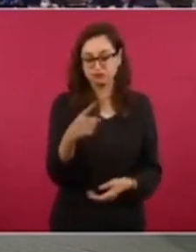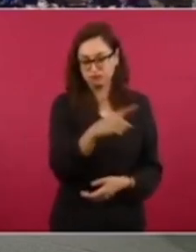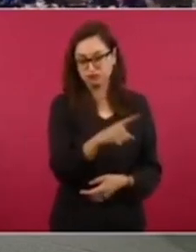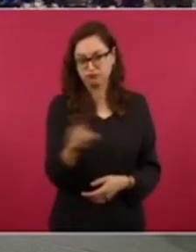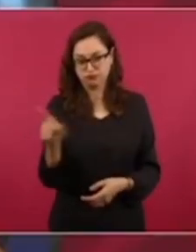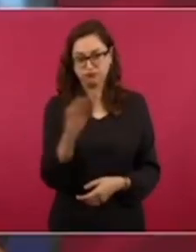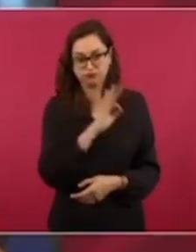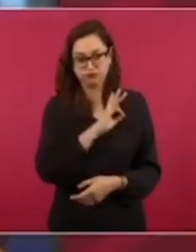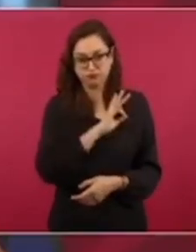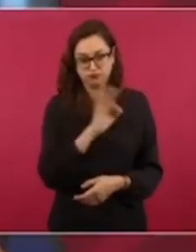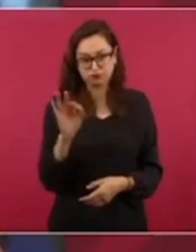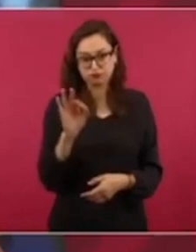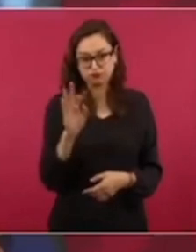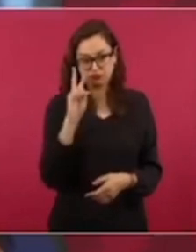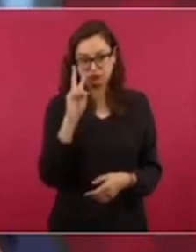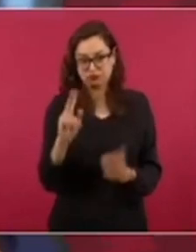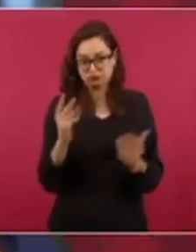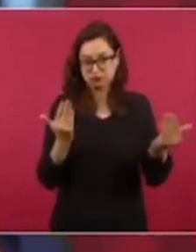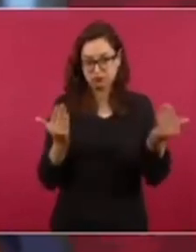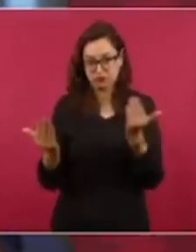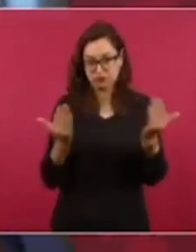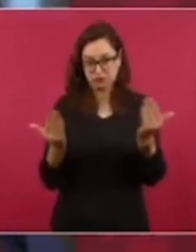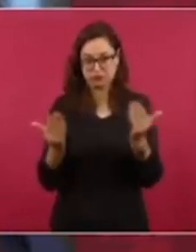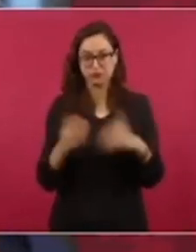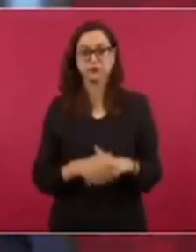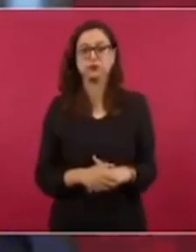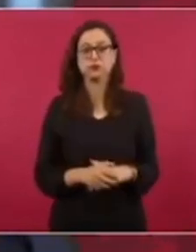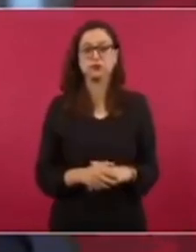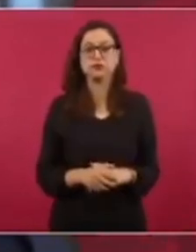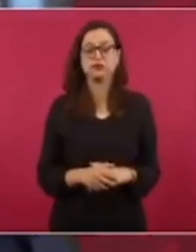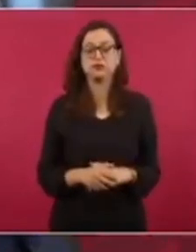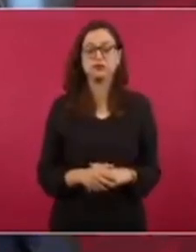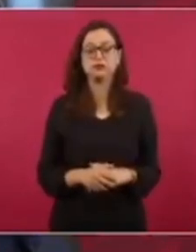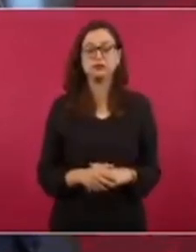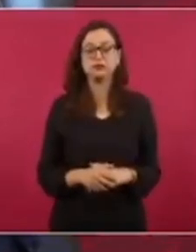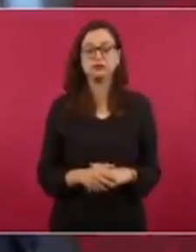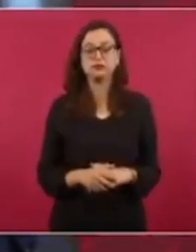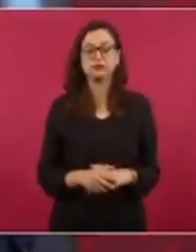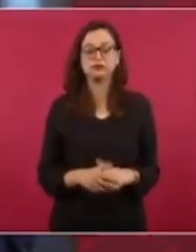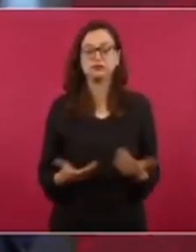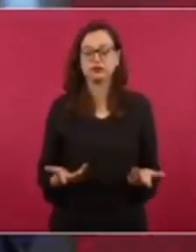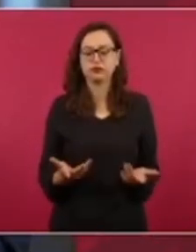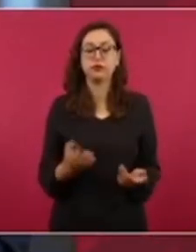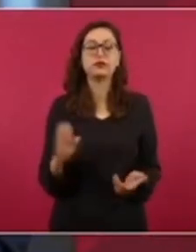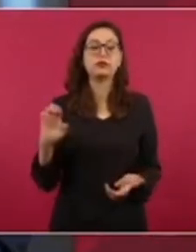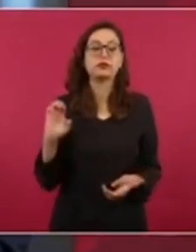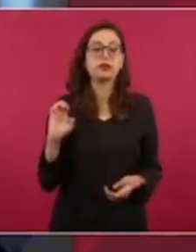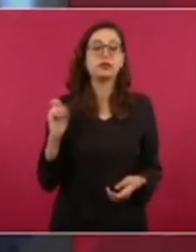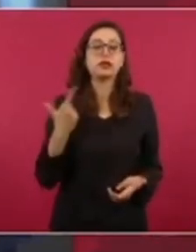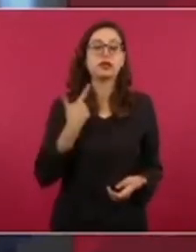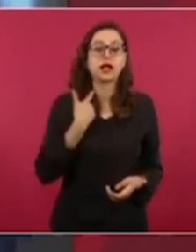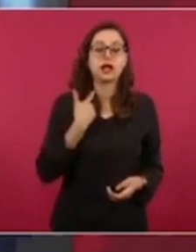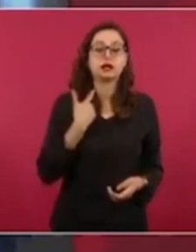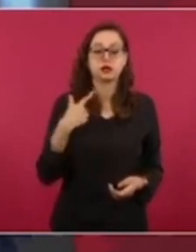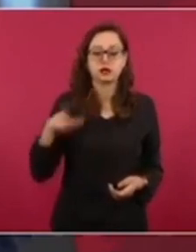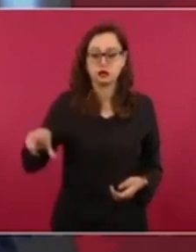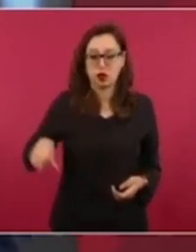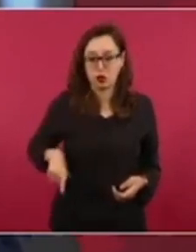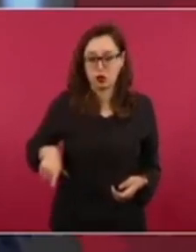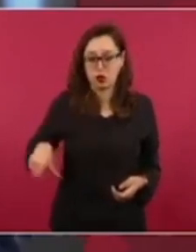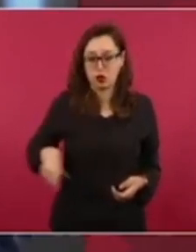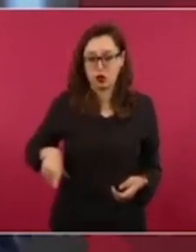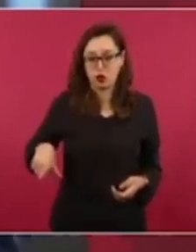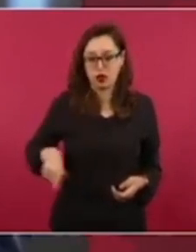los medios convencionales